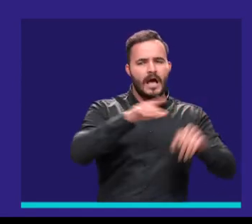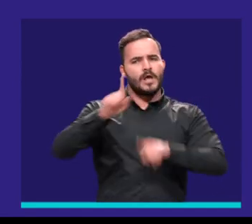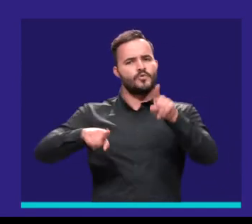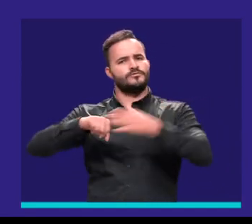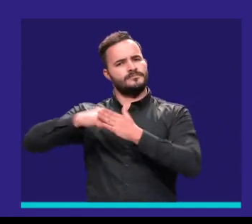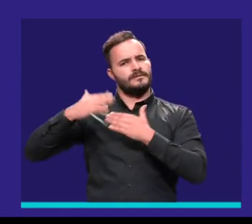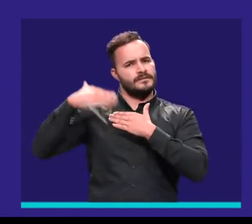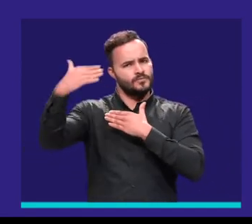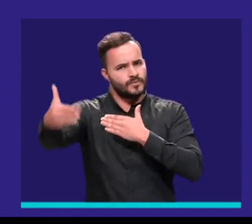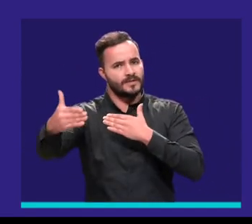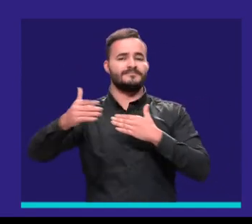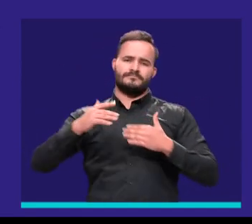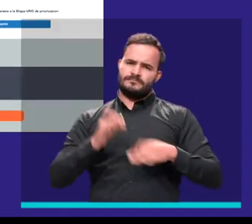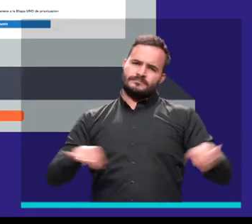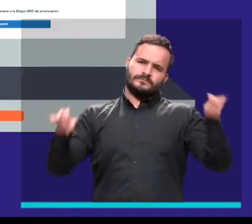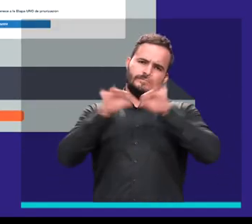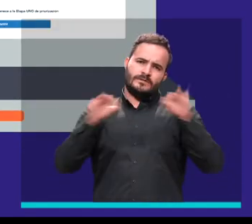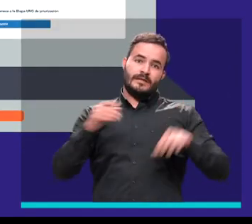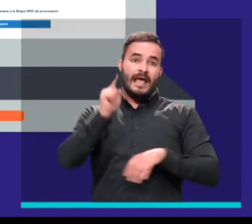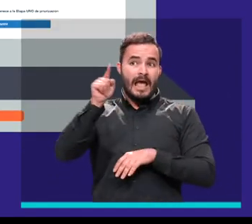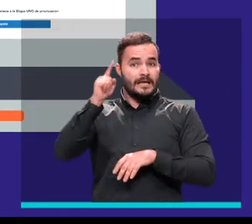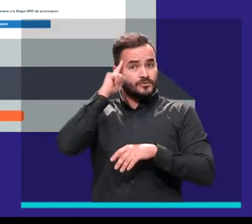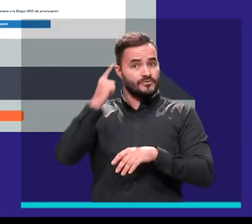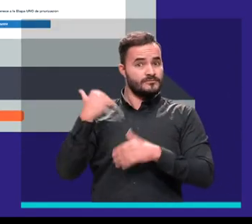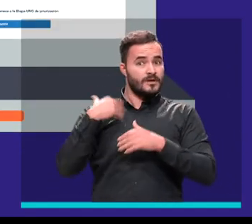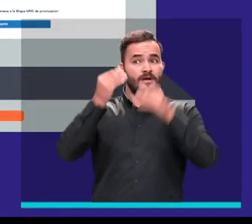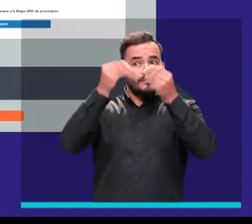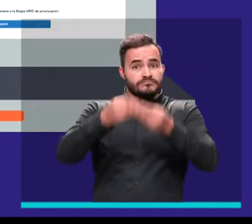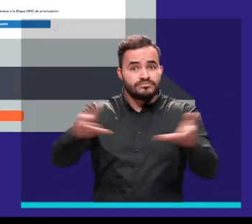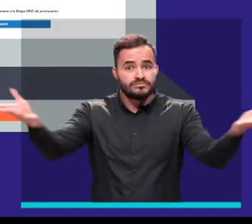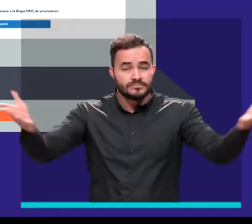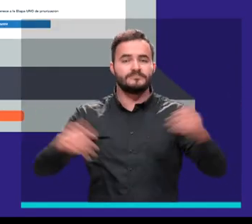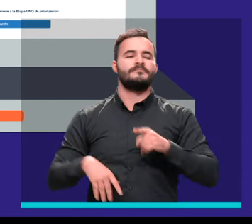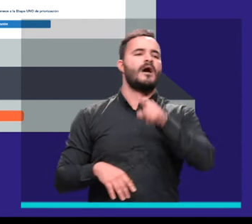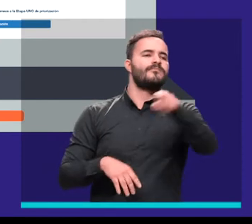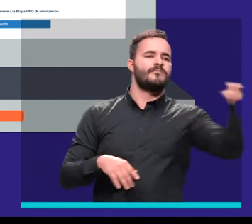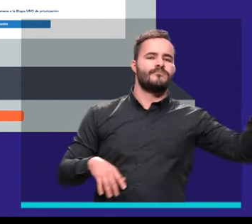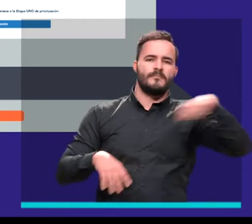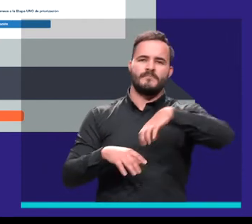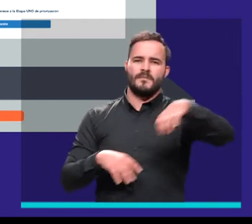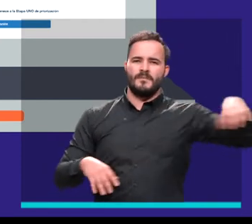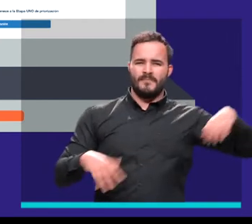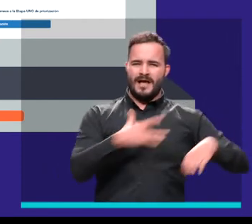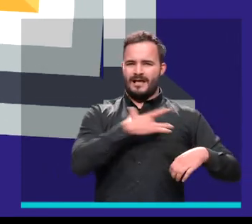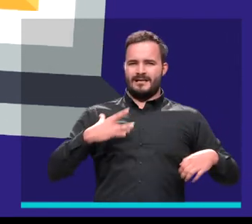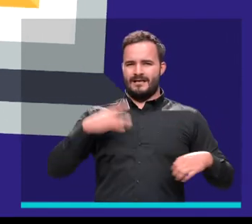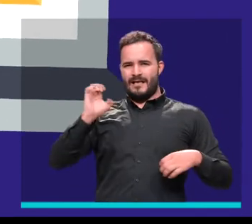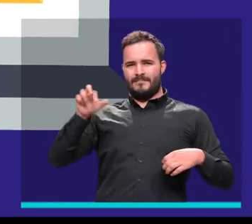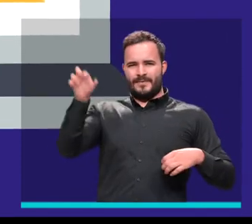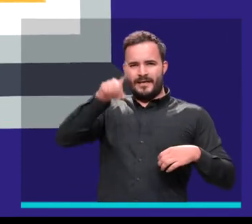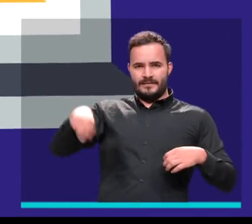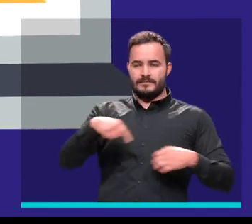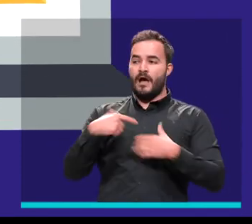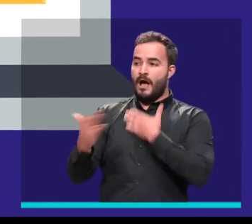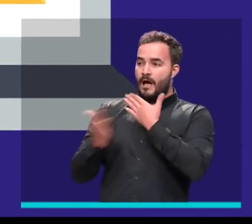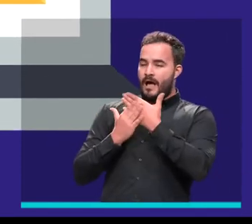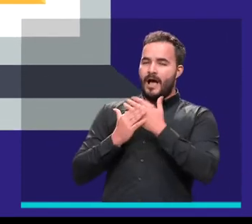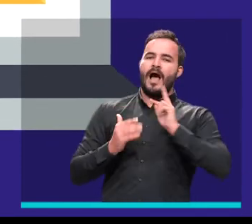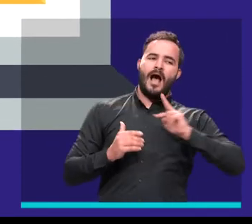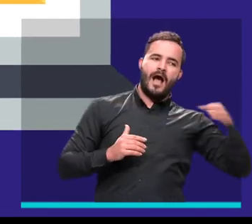a las alcaldías municipales. Estas reportan la información a las EPS que se encargarán de asignarlas a cada EPS.